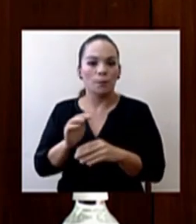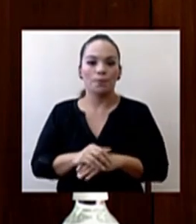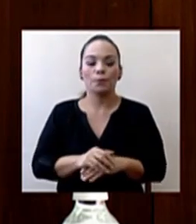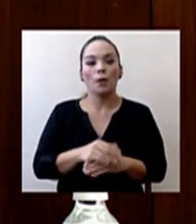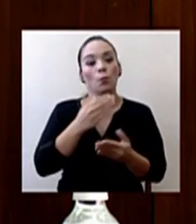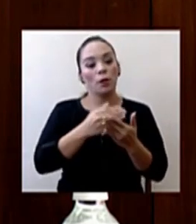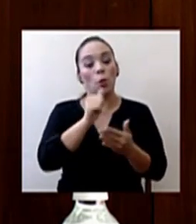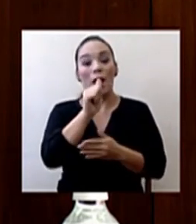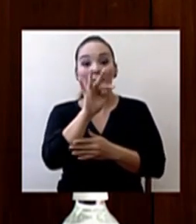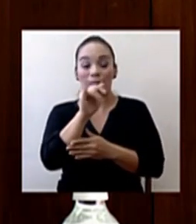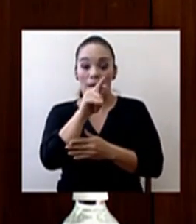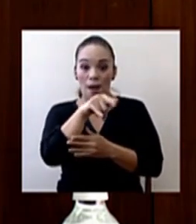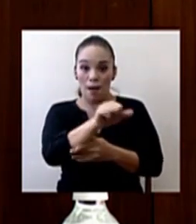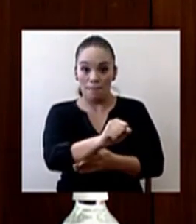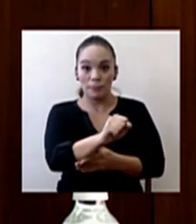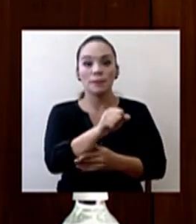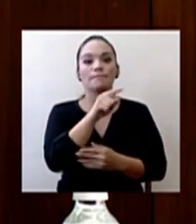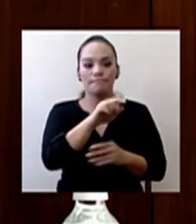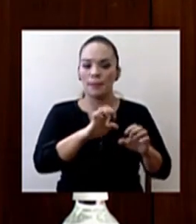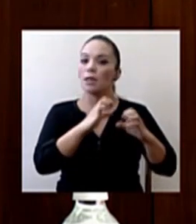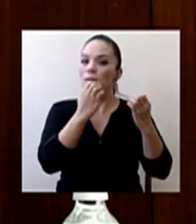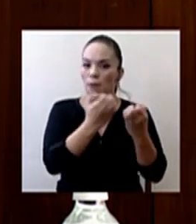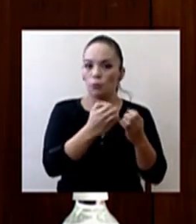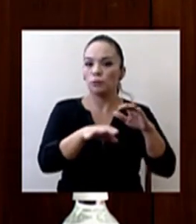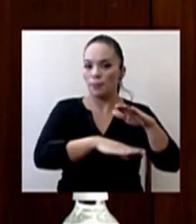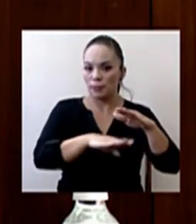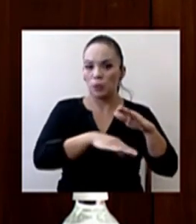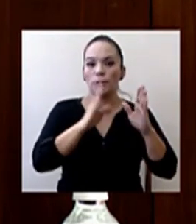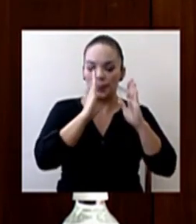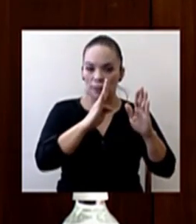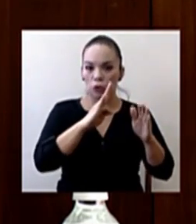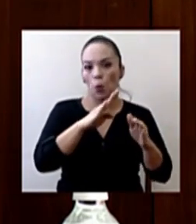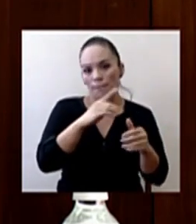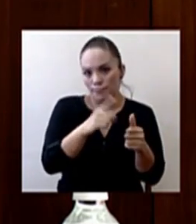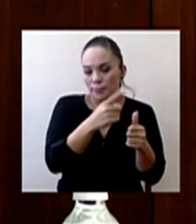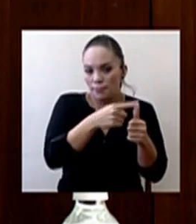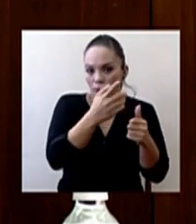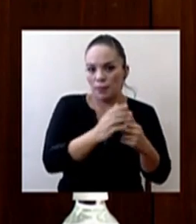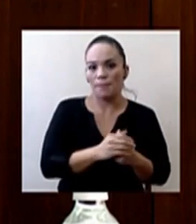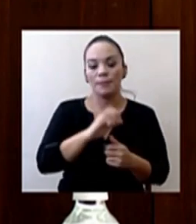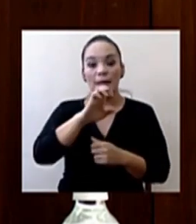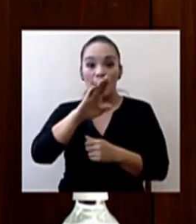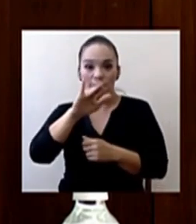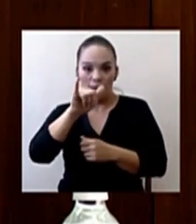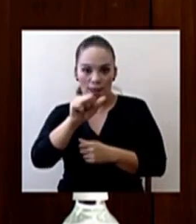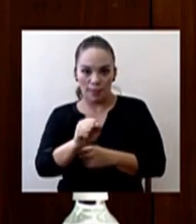parte de nuestros equipos básicos de atención primaria, los EVAIS,